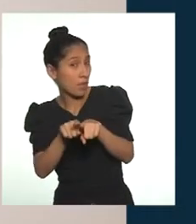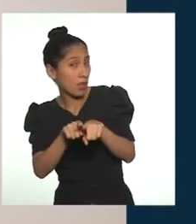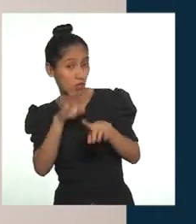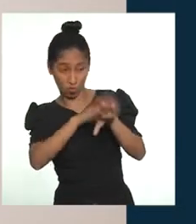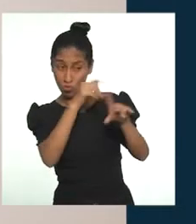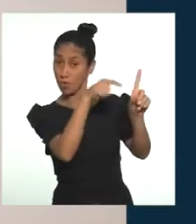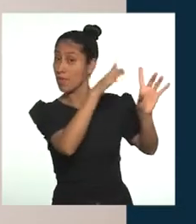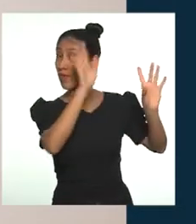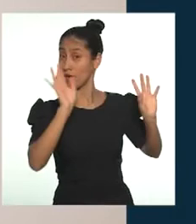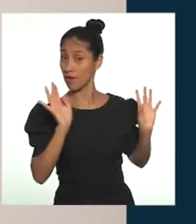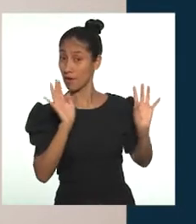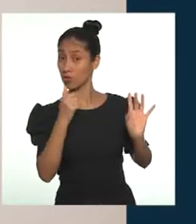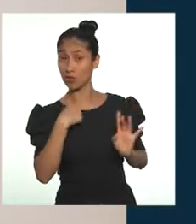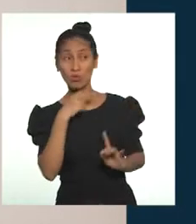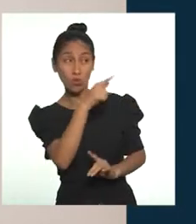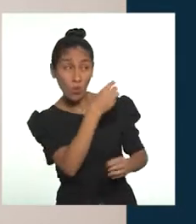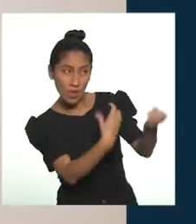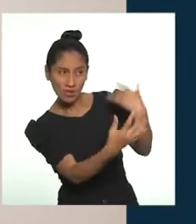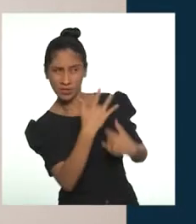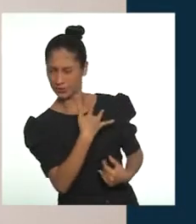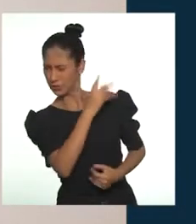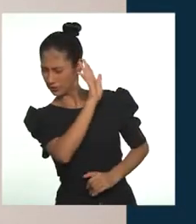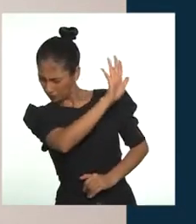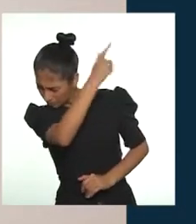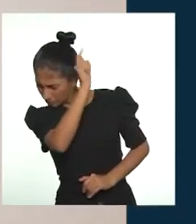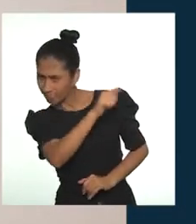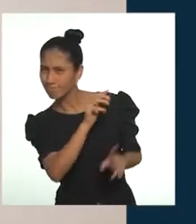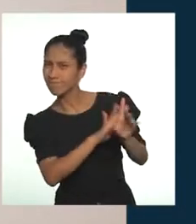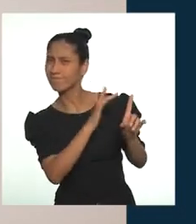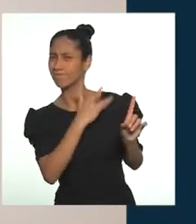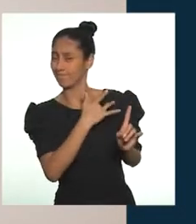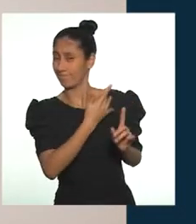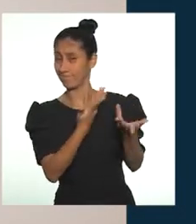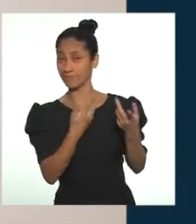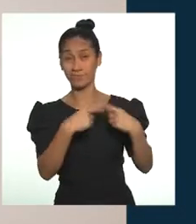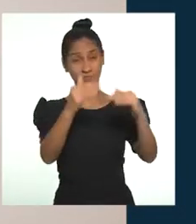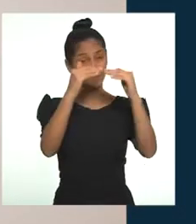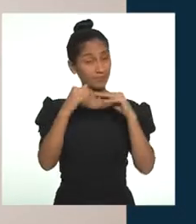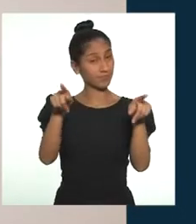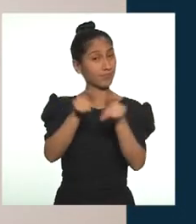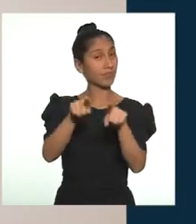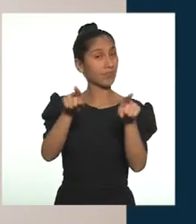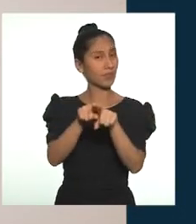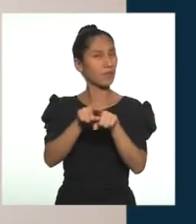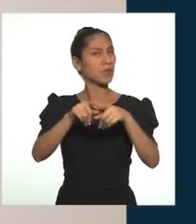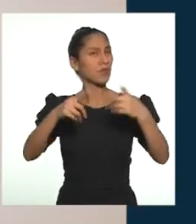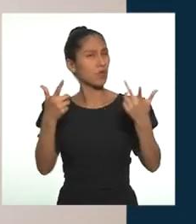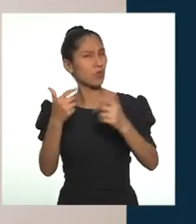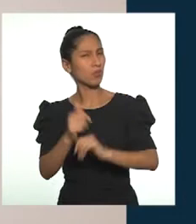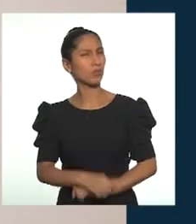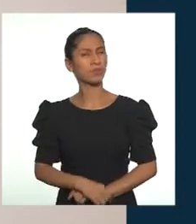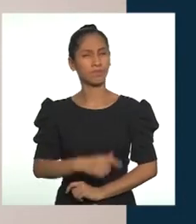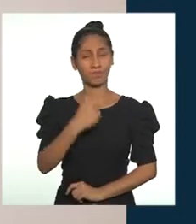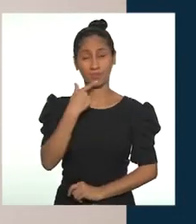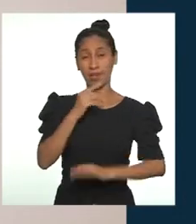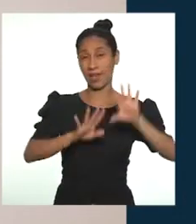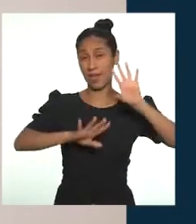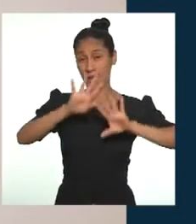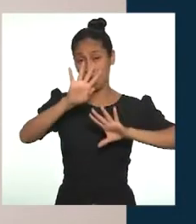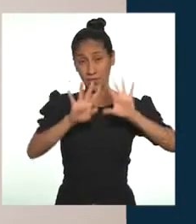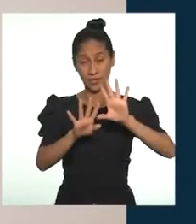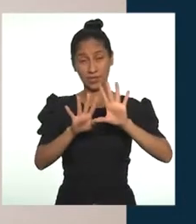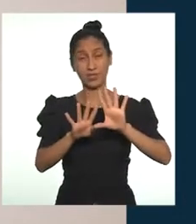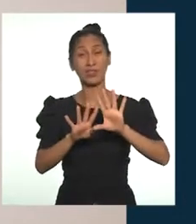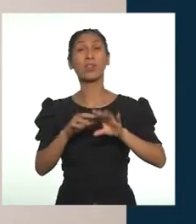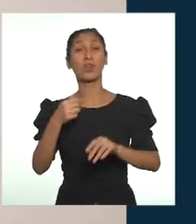culpa de él que me siento así o por culpa de ella que me siento así. Otro factor importante es el hecho de que muchas veces nos